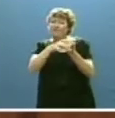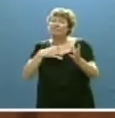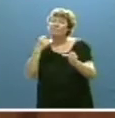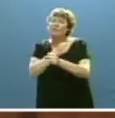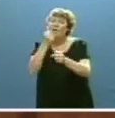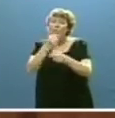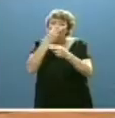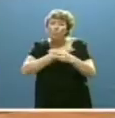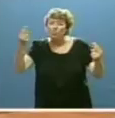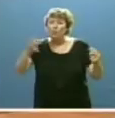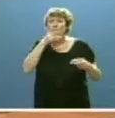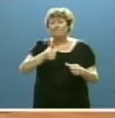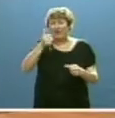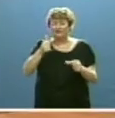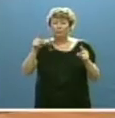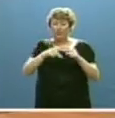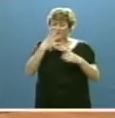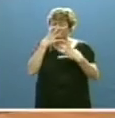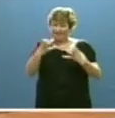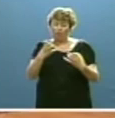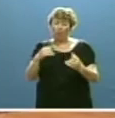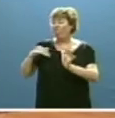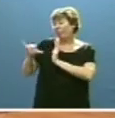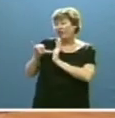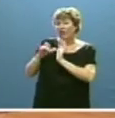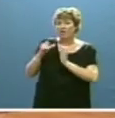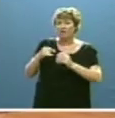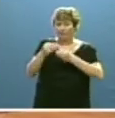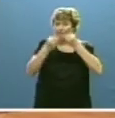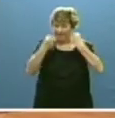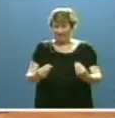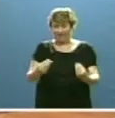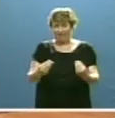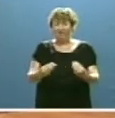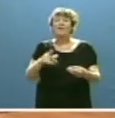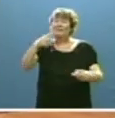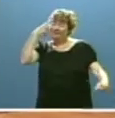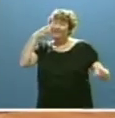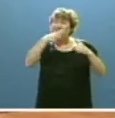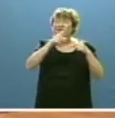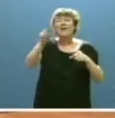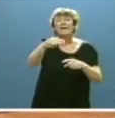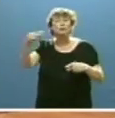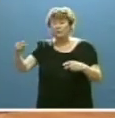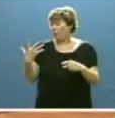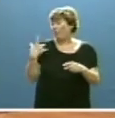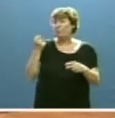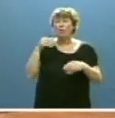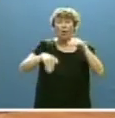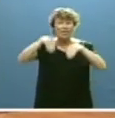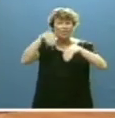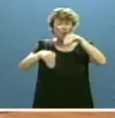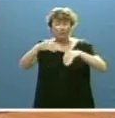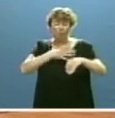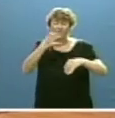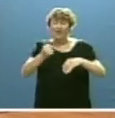más austero, cercano y eficiente. En este sentido, el resultado de las recientes elecciones municipales